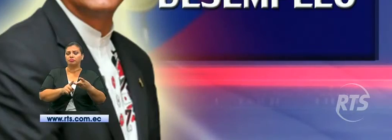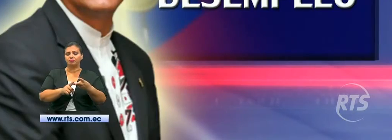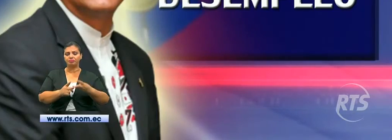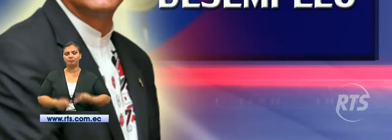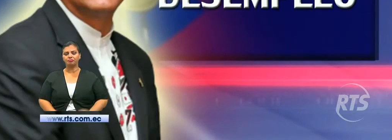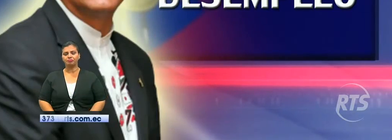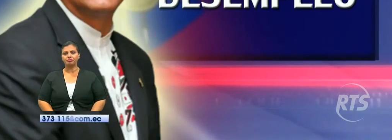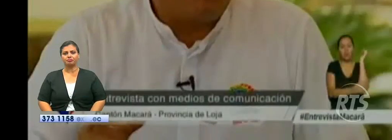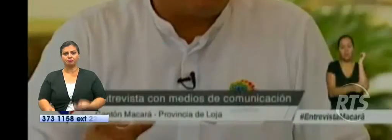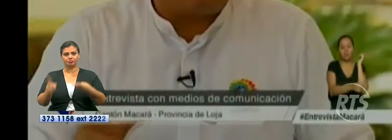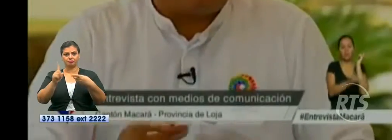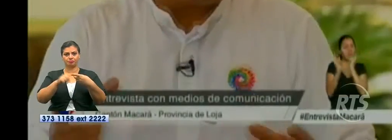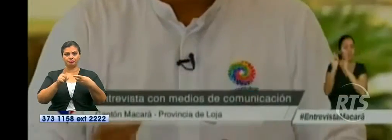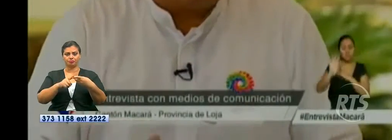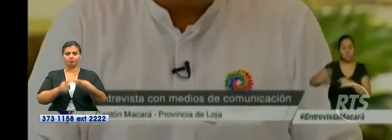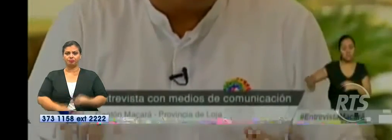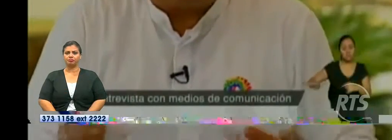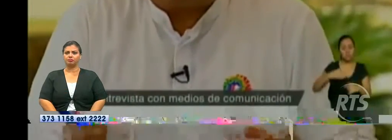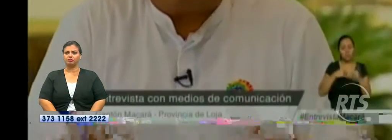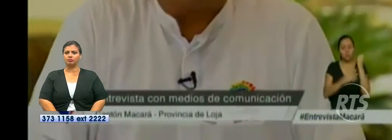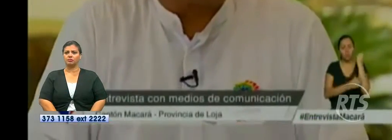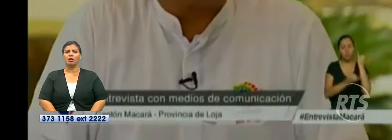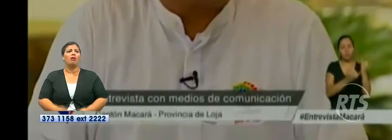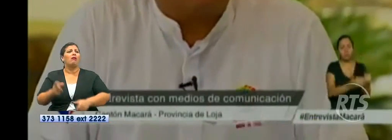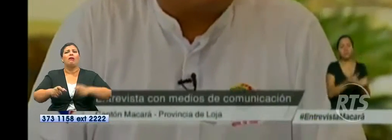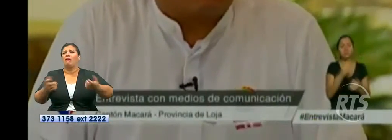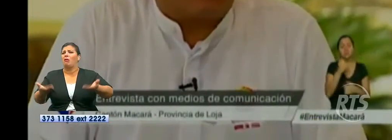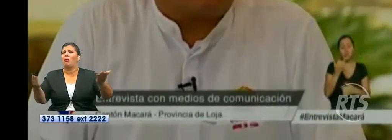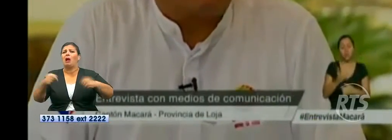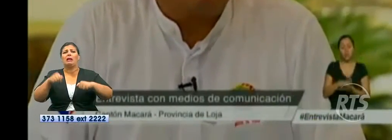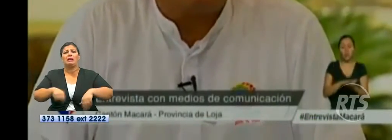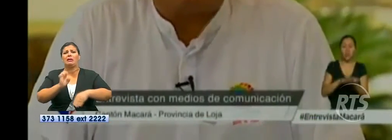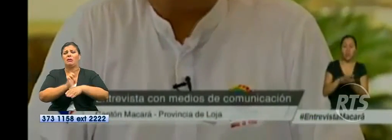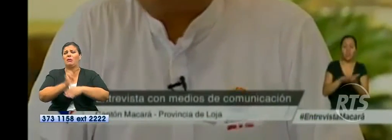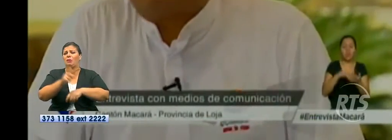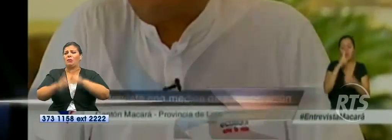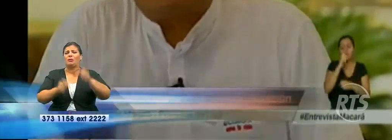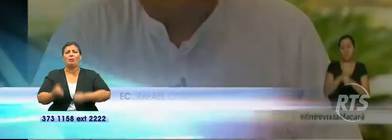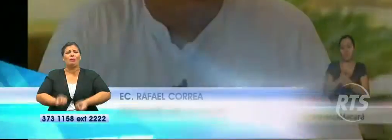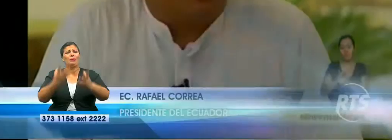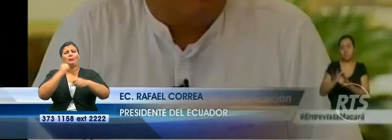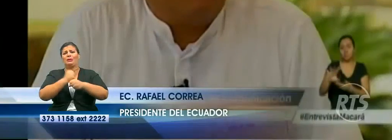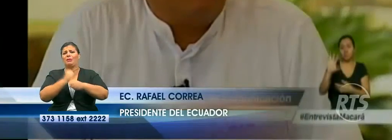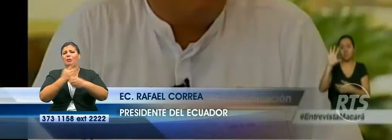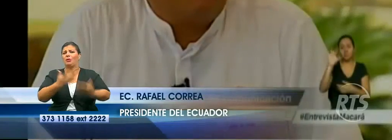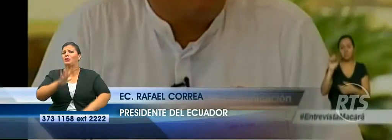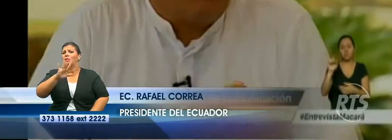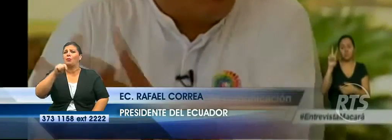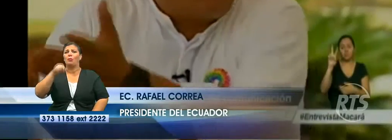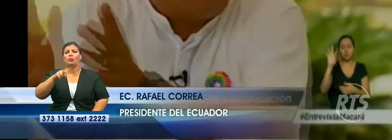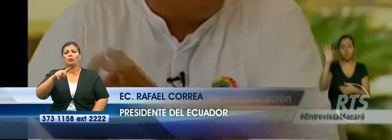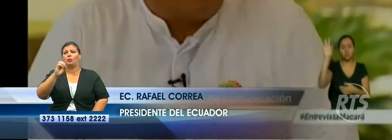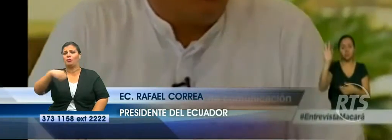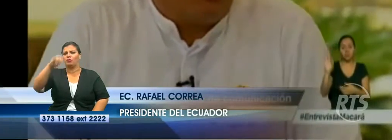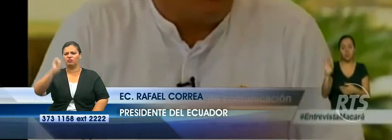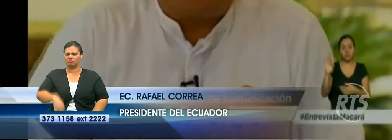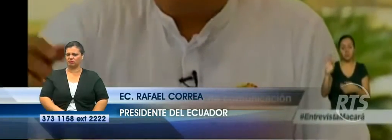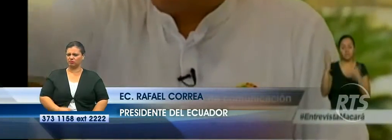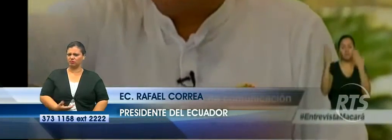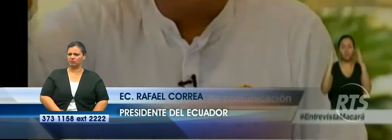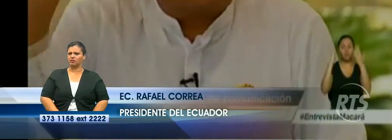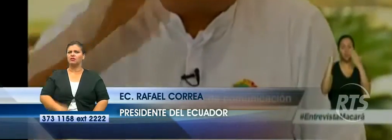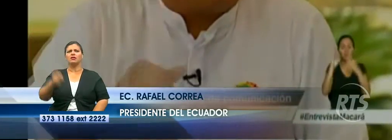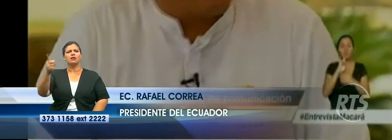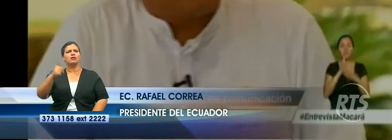Desempleo en Ecuador. Fíjense que ahora el gran escándalo es que el desempleo está en 5.2%, el desempleo más bajo de la región. Comparable con el de Estados Unidos.